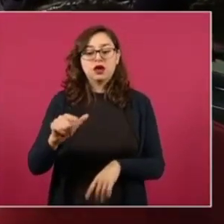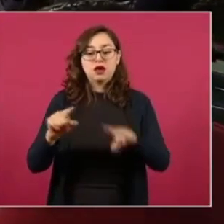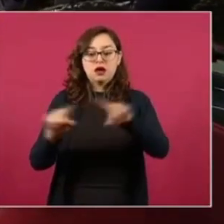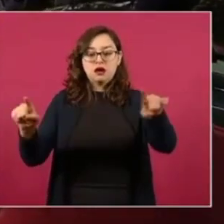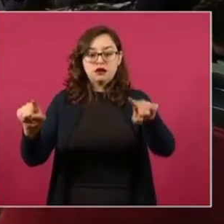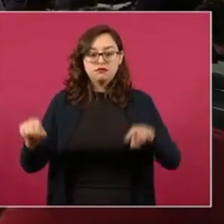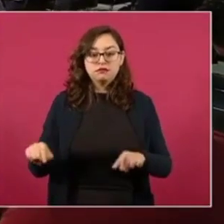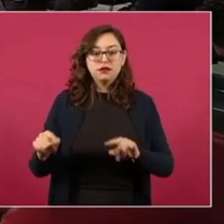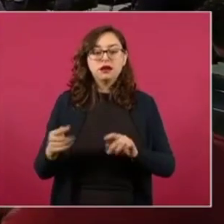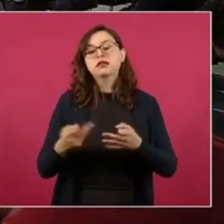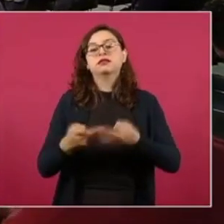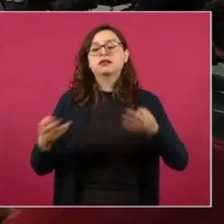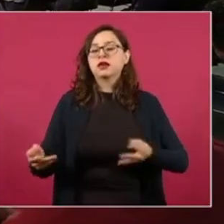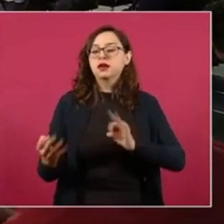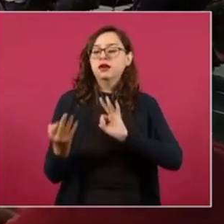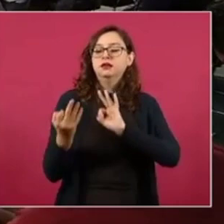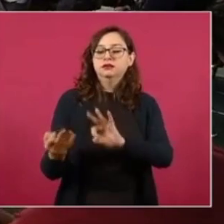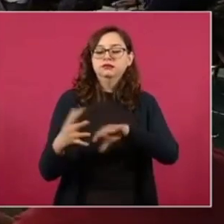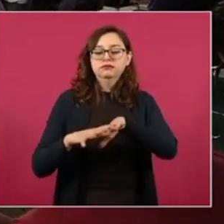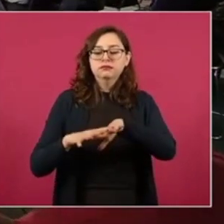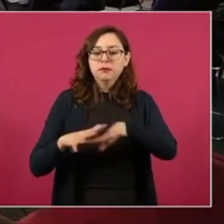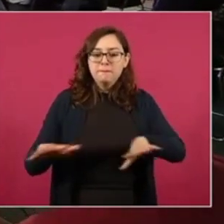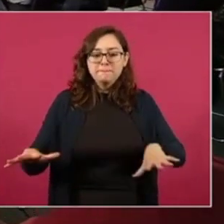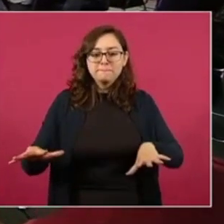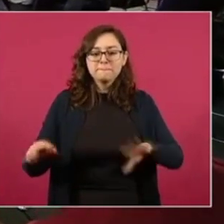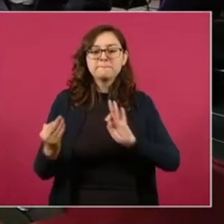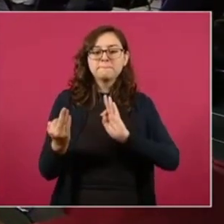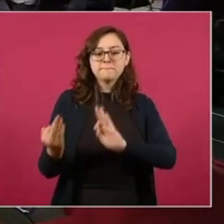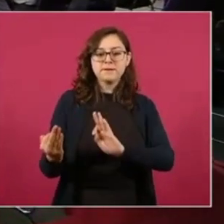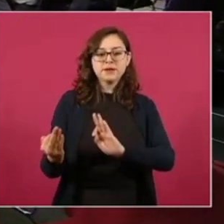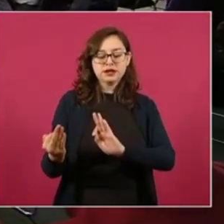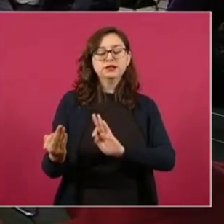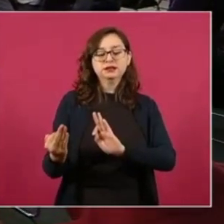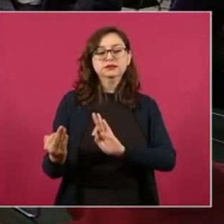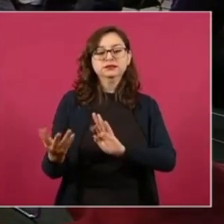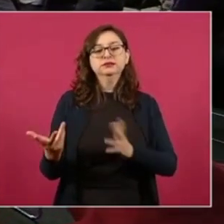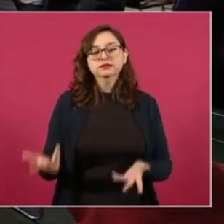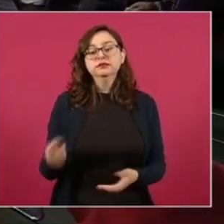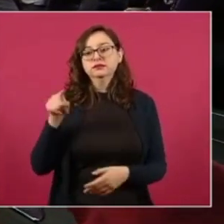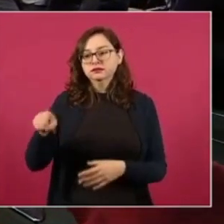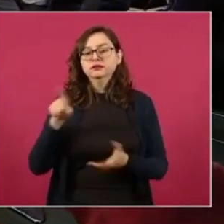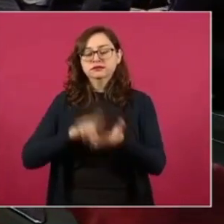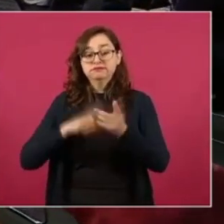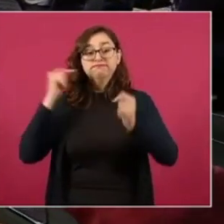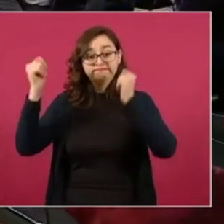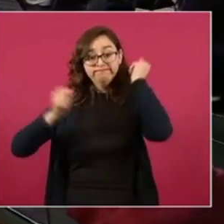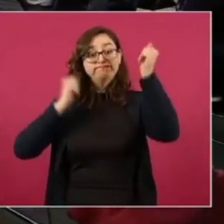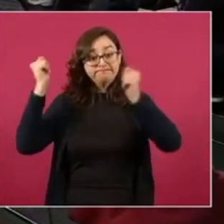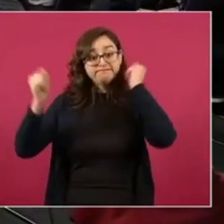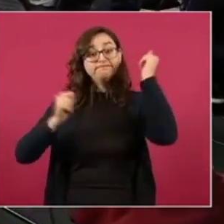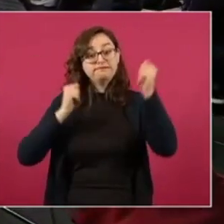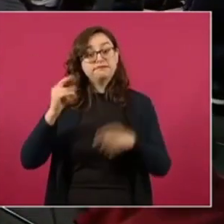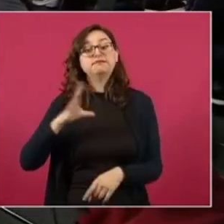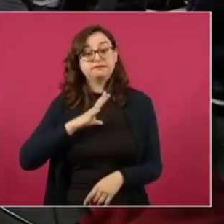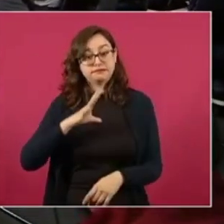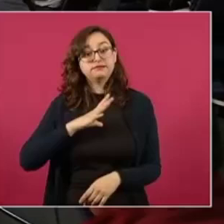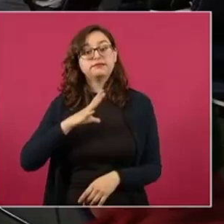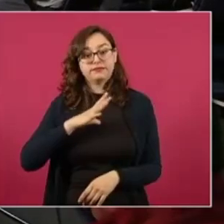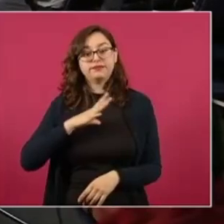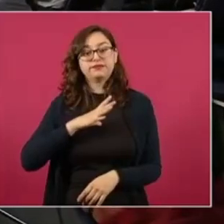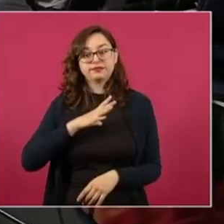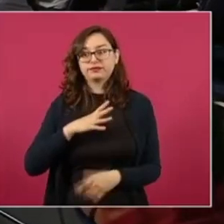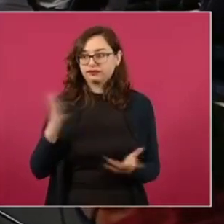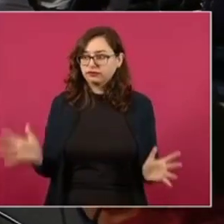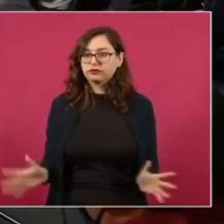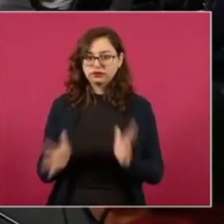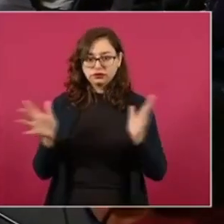que están frente al mar, en el municipio de Nabulato. Tienen evidentemente una alta vocación turística para esa región, está volteando el